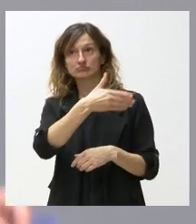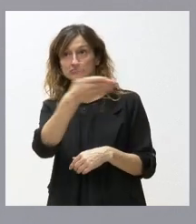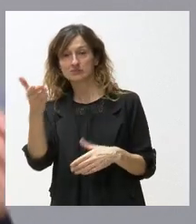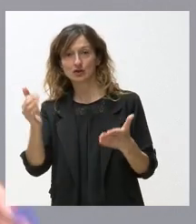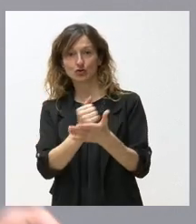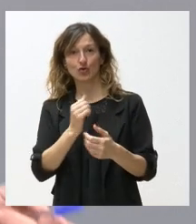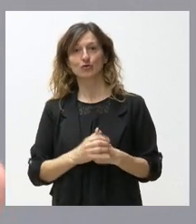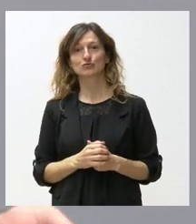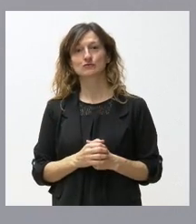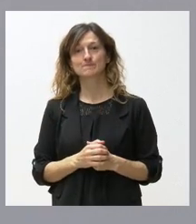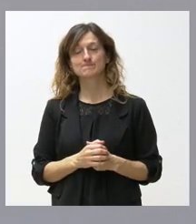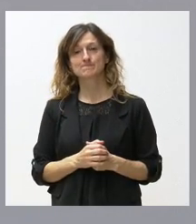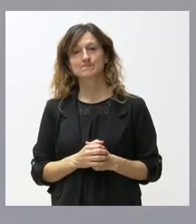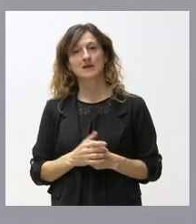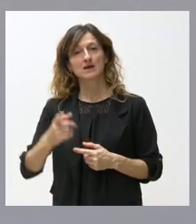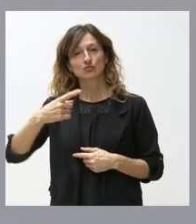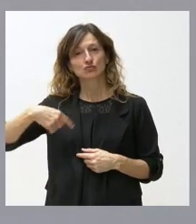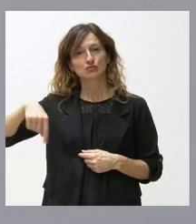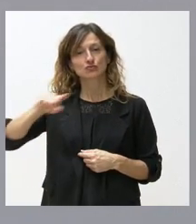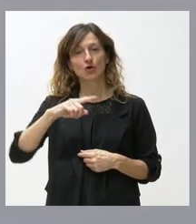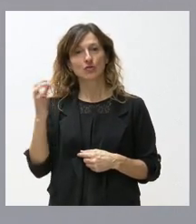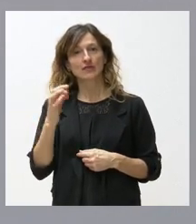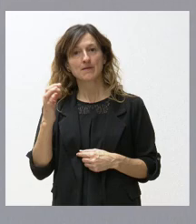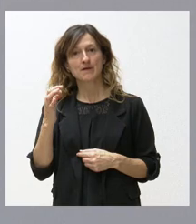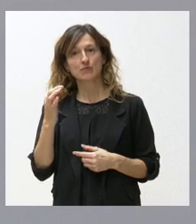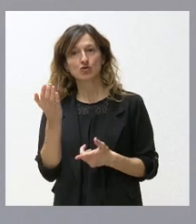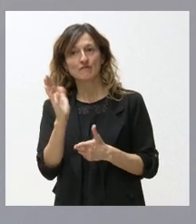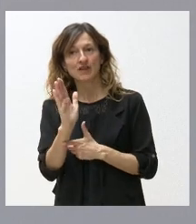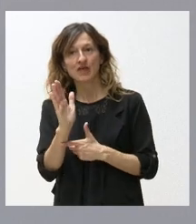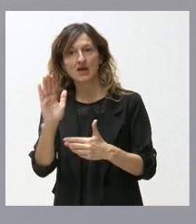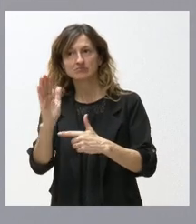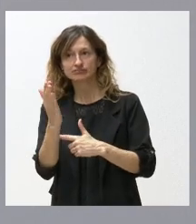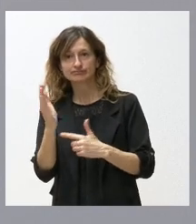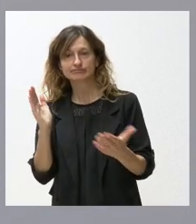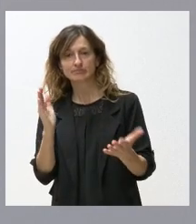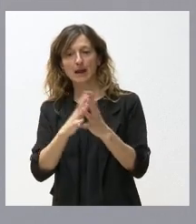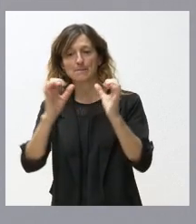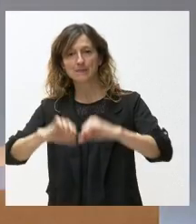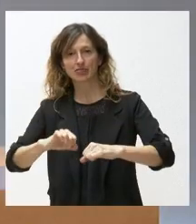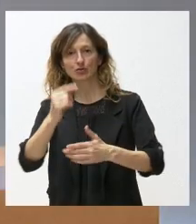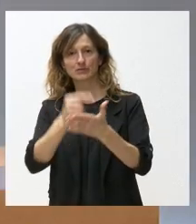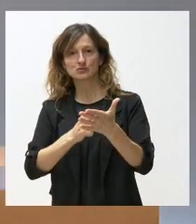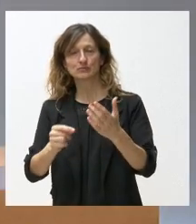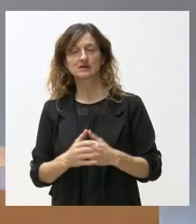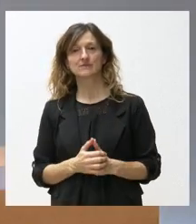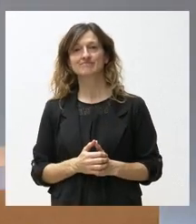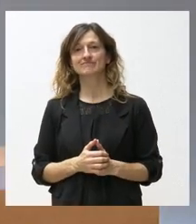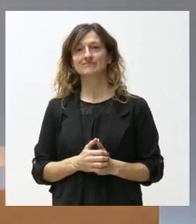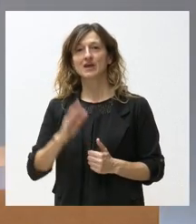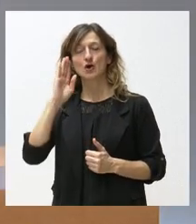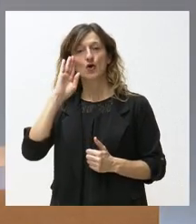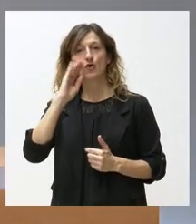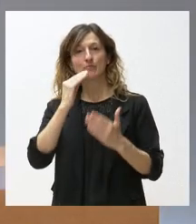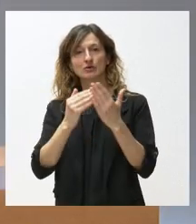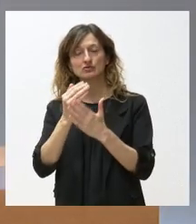Y por tanto, todos tenemos que poner lo mejor del otro mismo sistema la Mesa para alcanzar ese pacto presupuestario. Hola, buenos días. Tengo